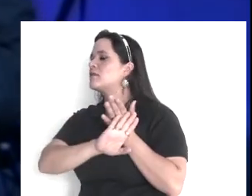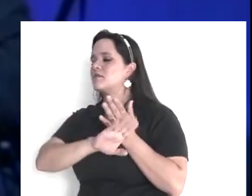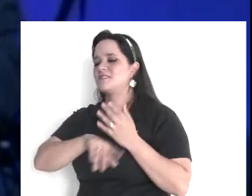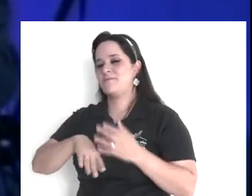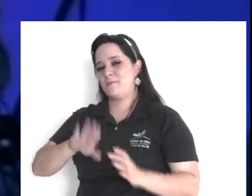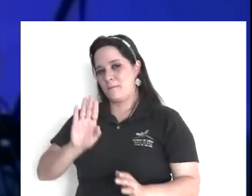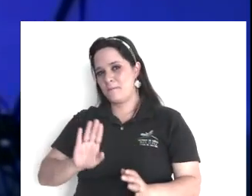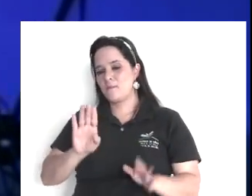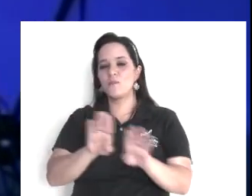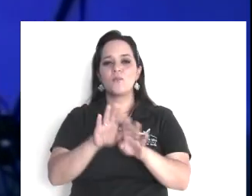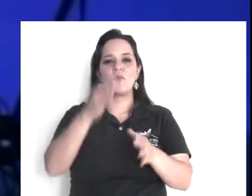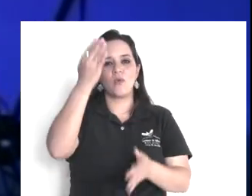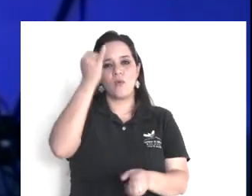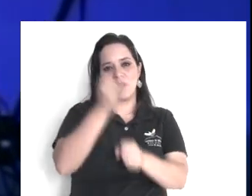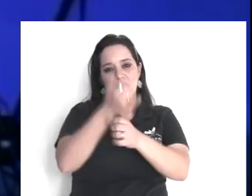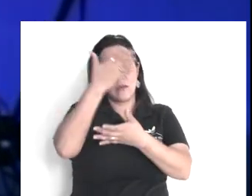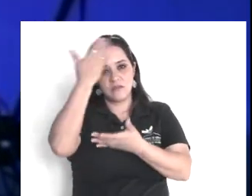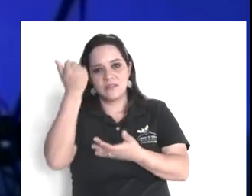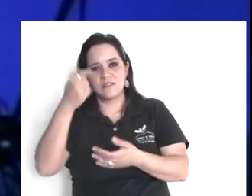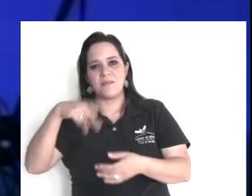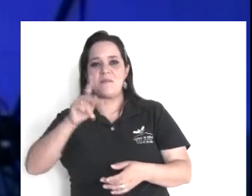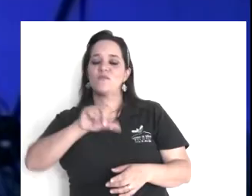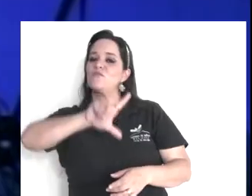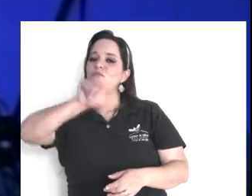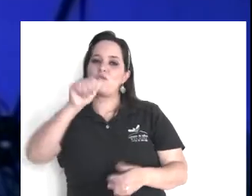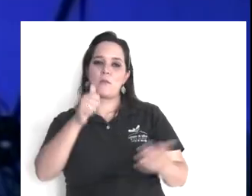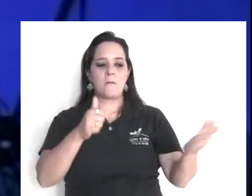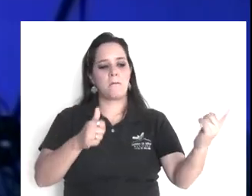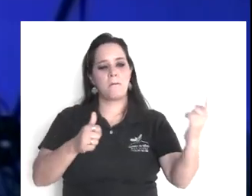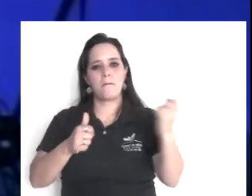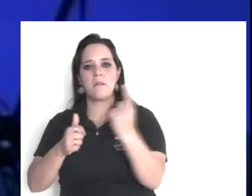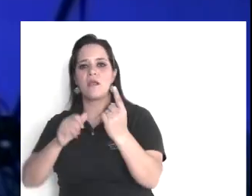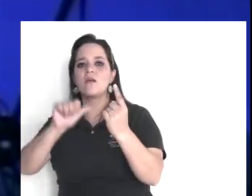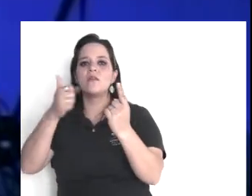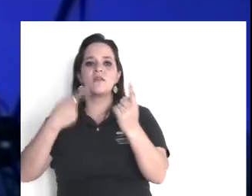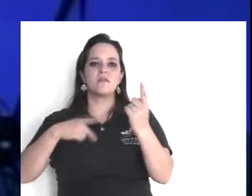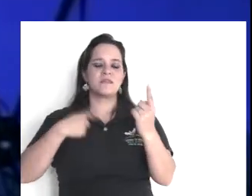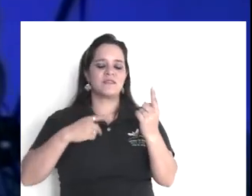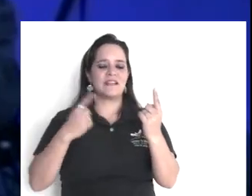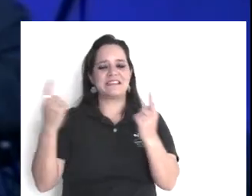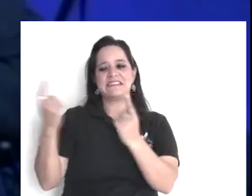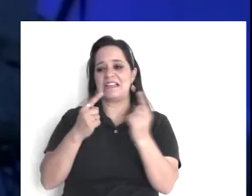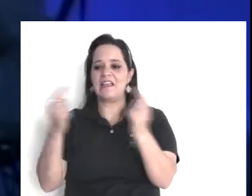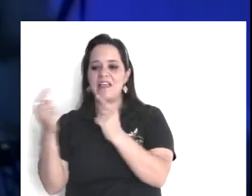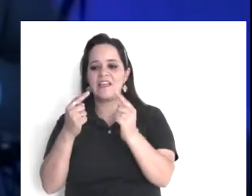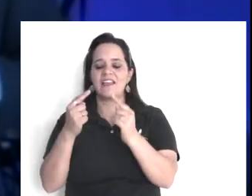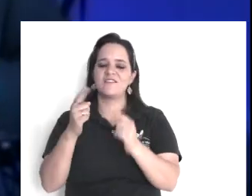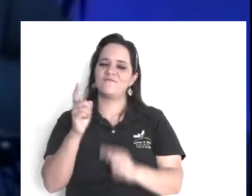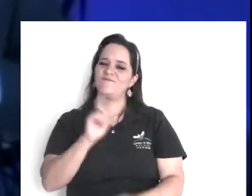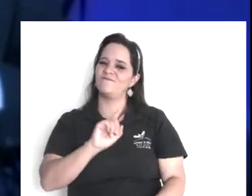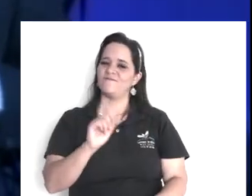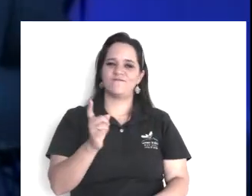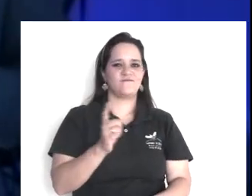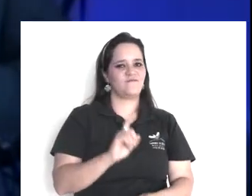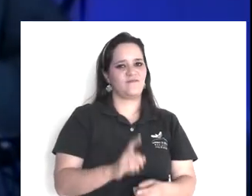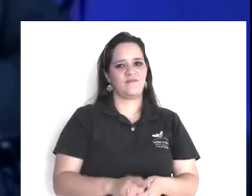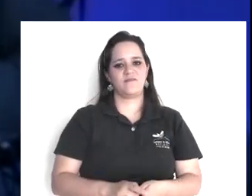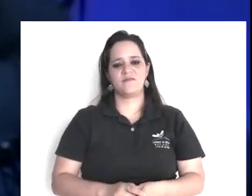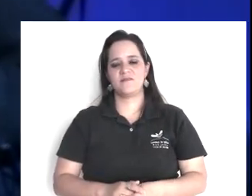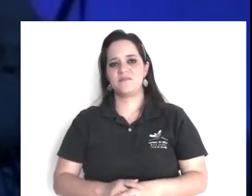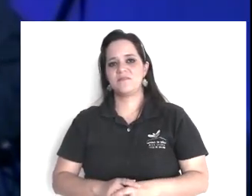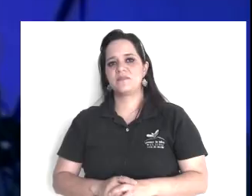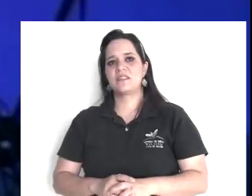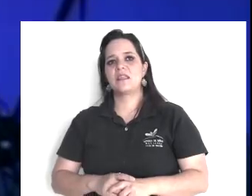hasta que llega a la otra parte, y lo refuta, en la versión Dios habla hoy, el mismo versículo dice,